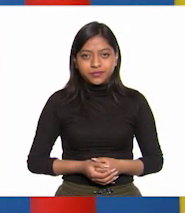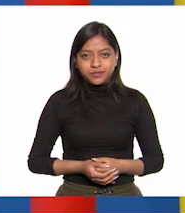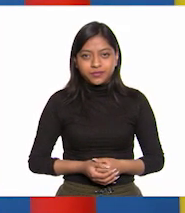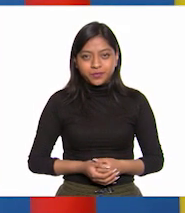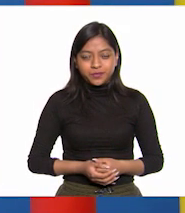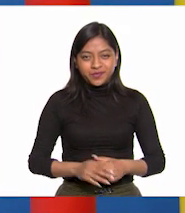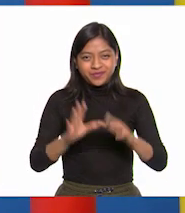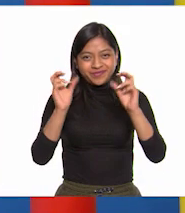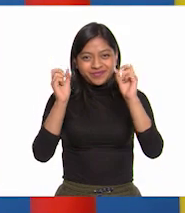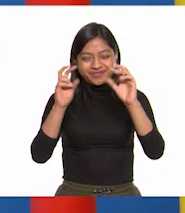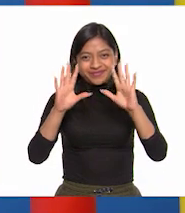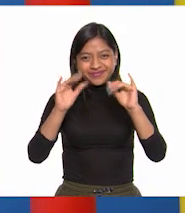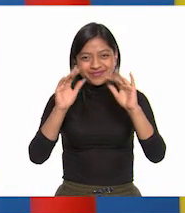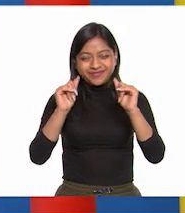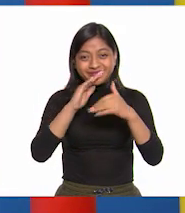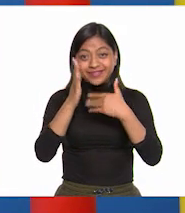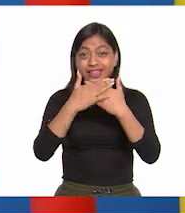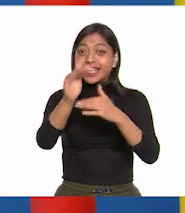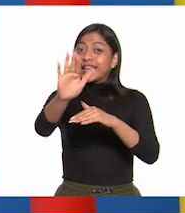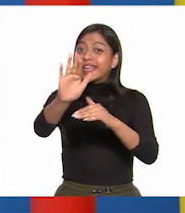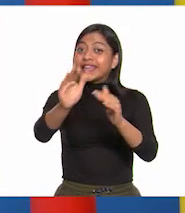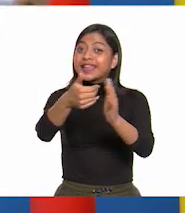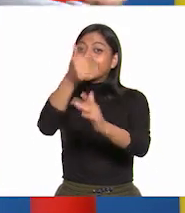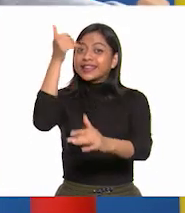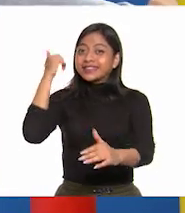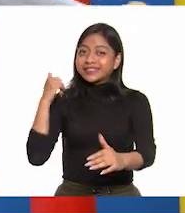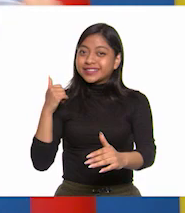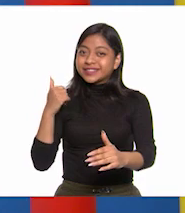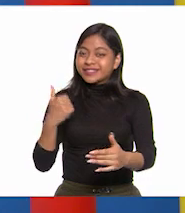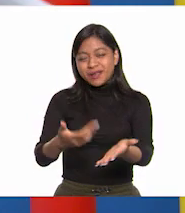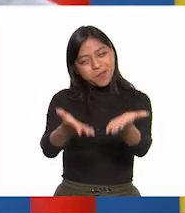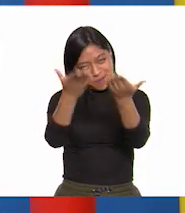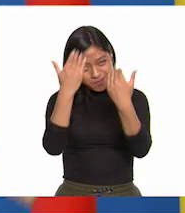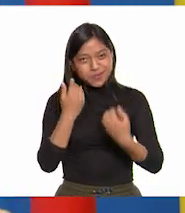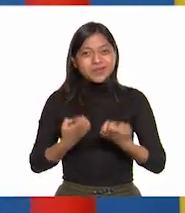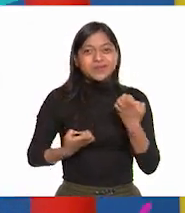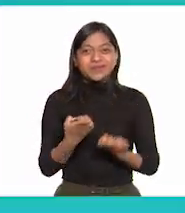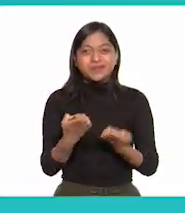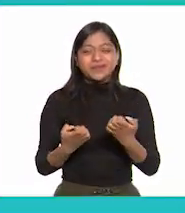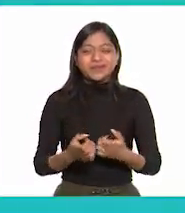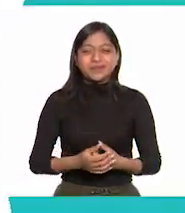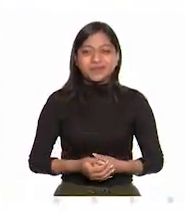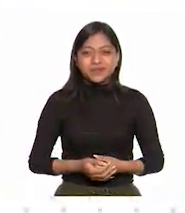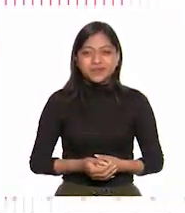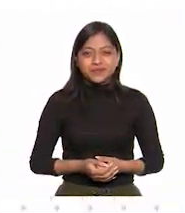Nos vemos en la próxima. Pero antes, vamos a movernos un poco.